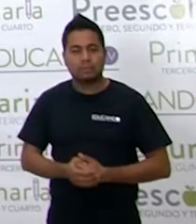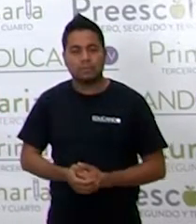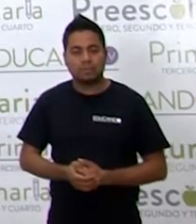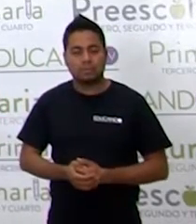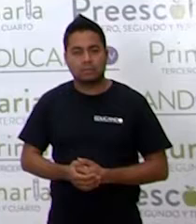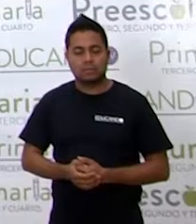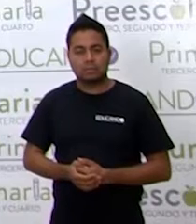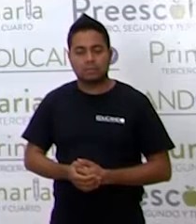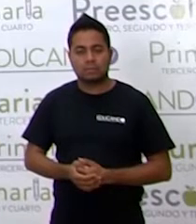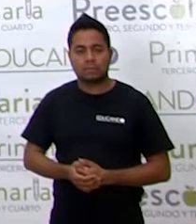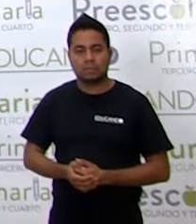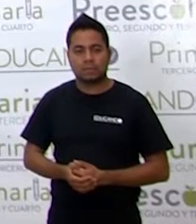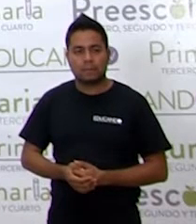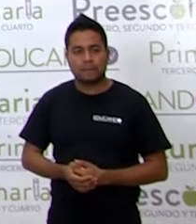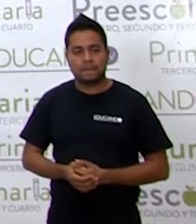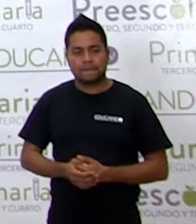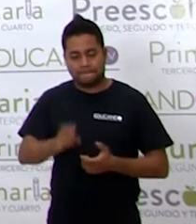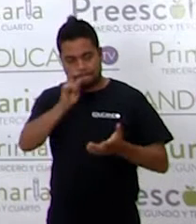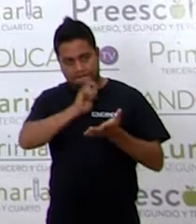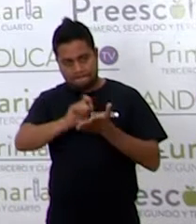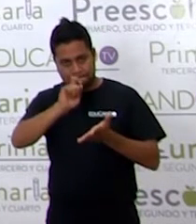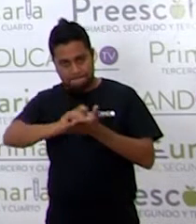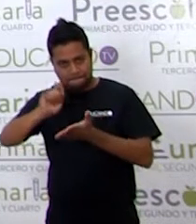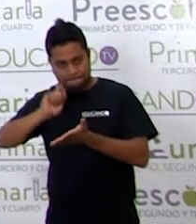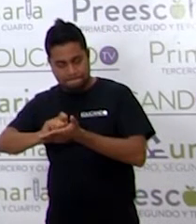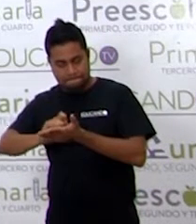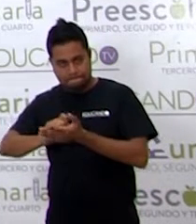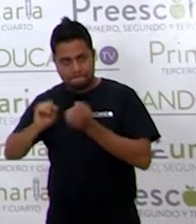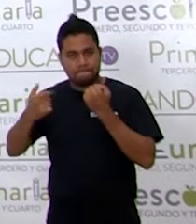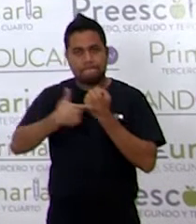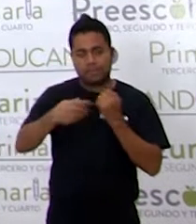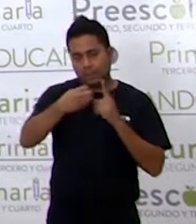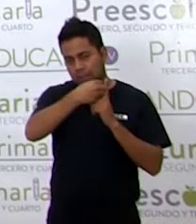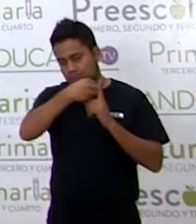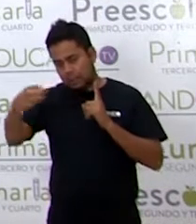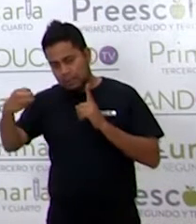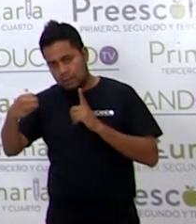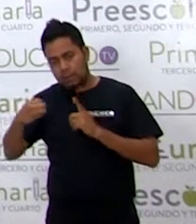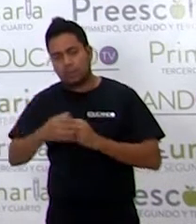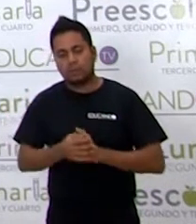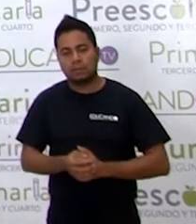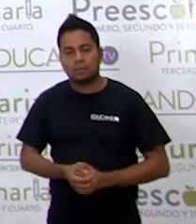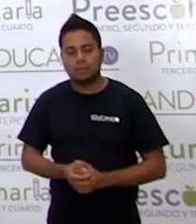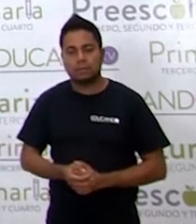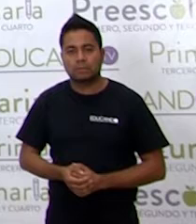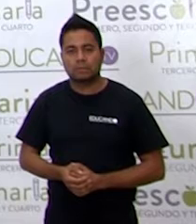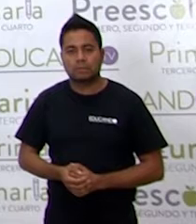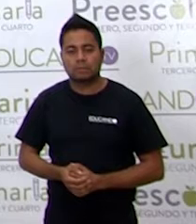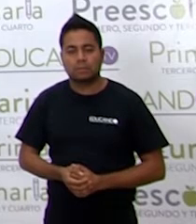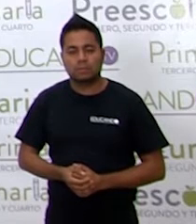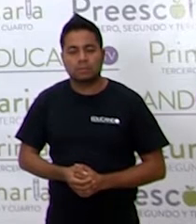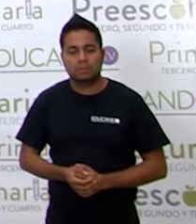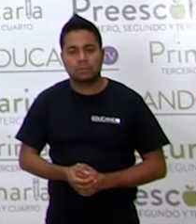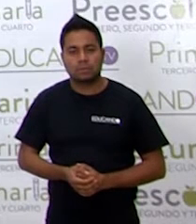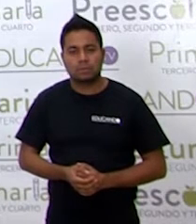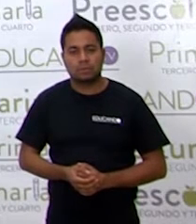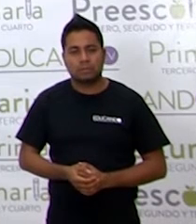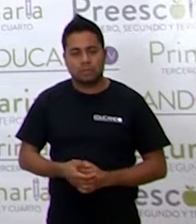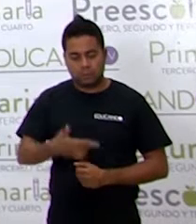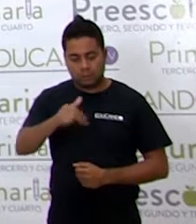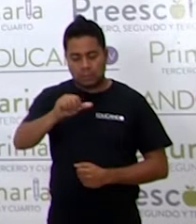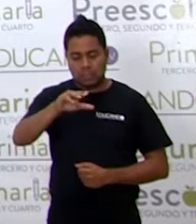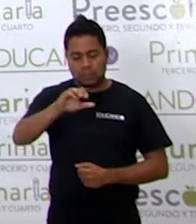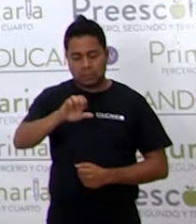escribimos una primera frase. Hace mucho